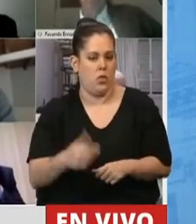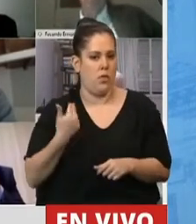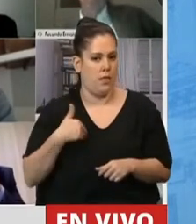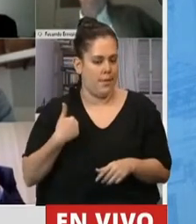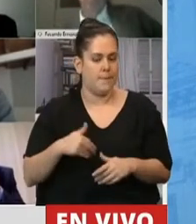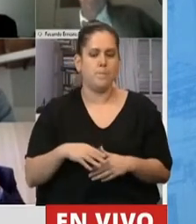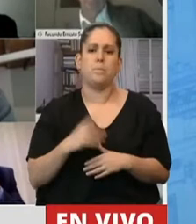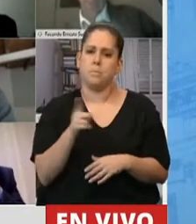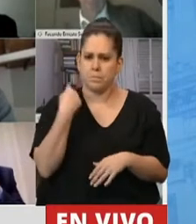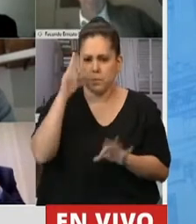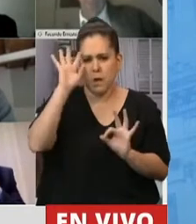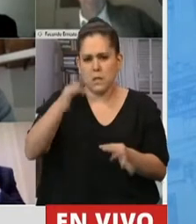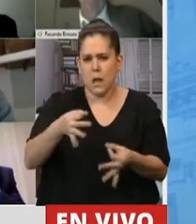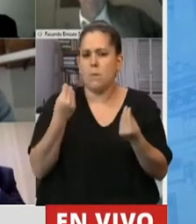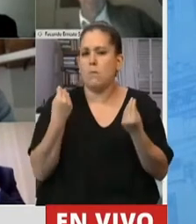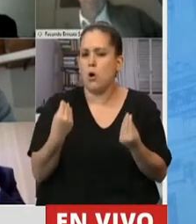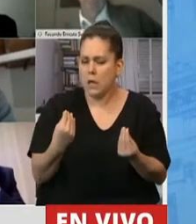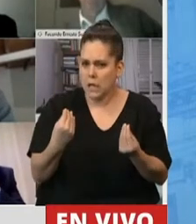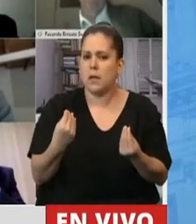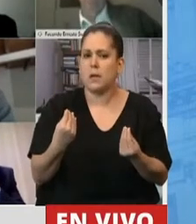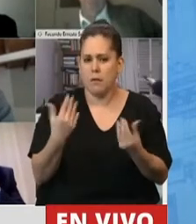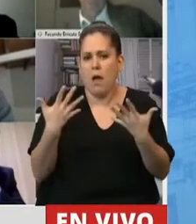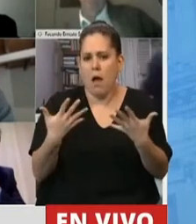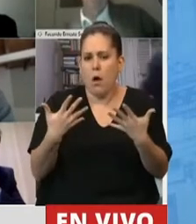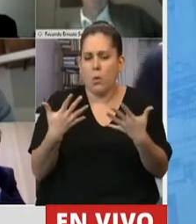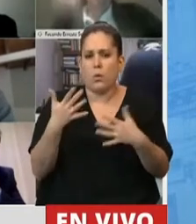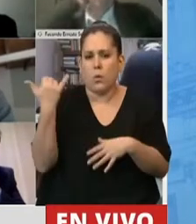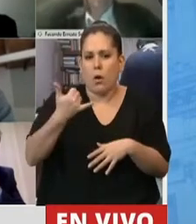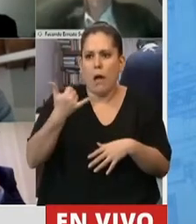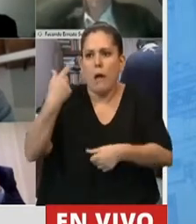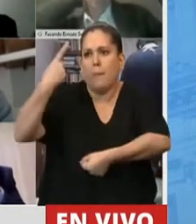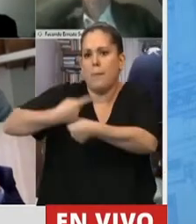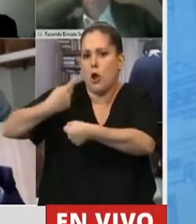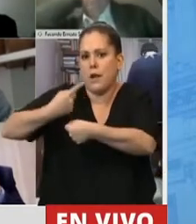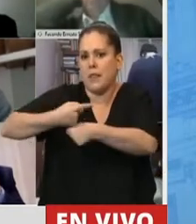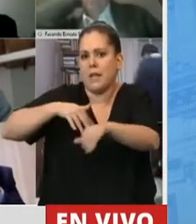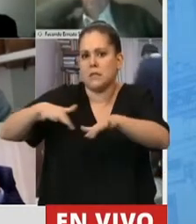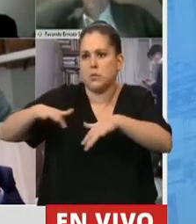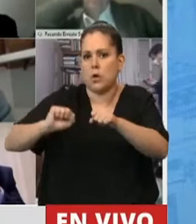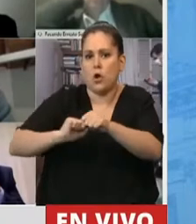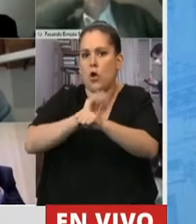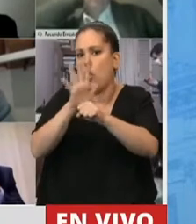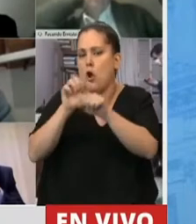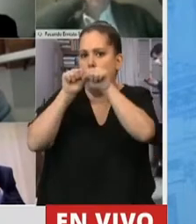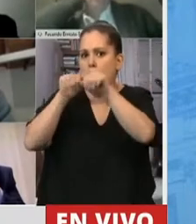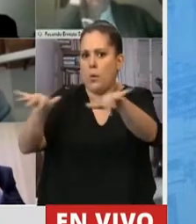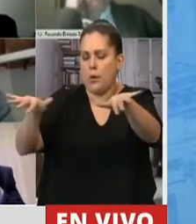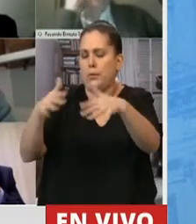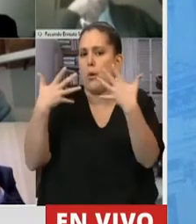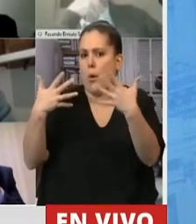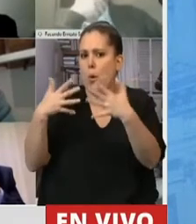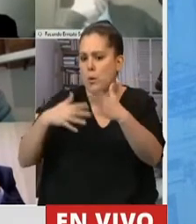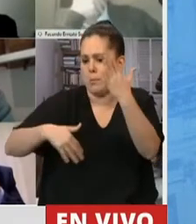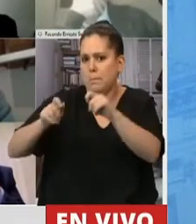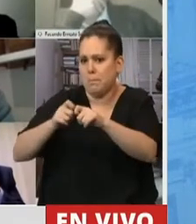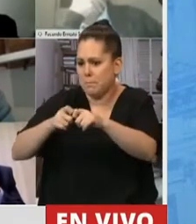Todos entendemos del sentido común que es lógico que haya una mirada prioritaria en un contexto de pandemia, en las zonas donde